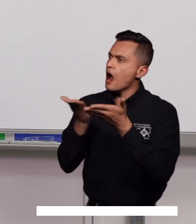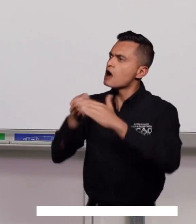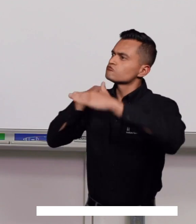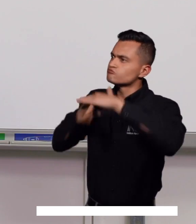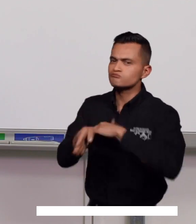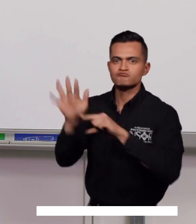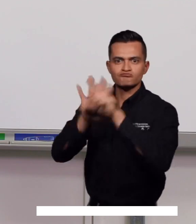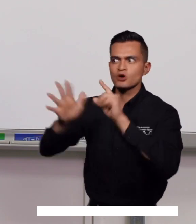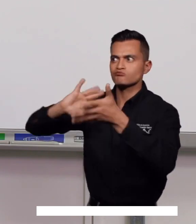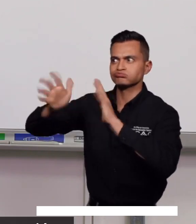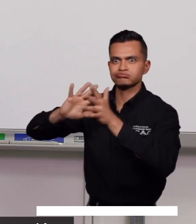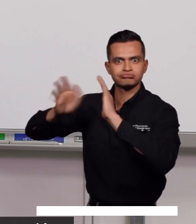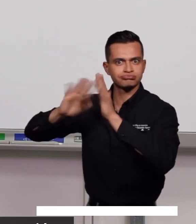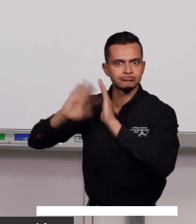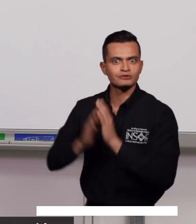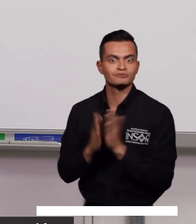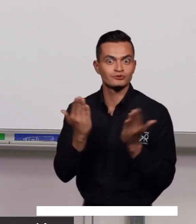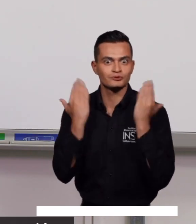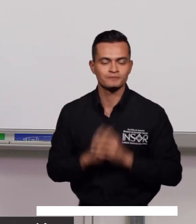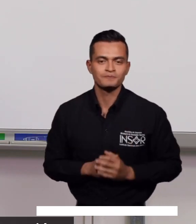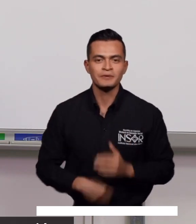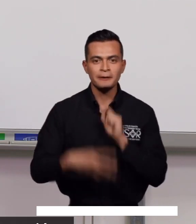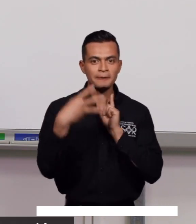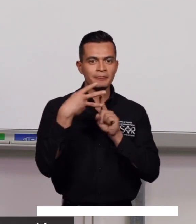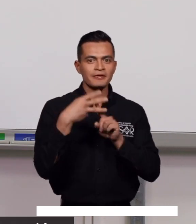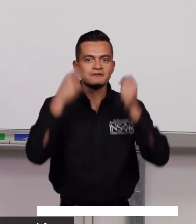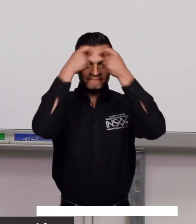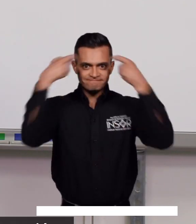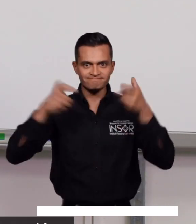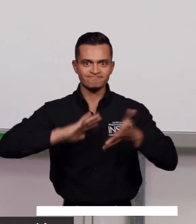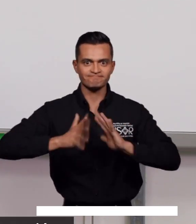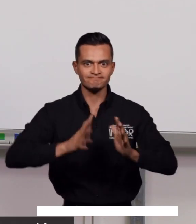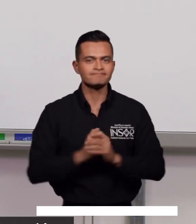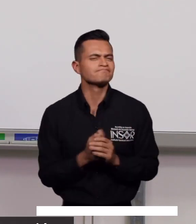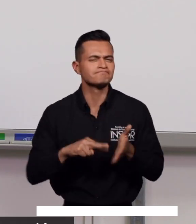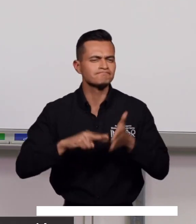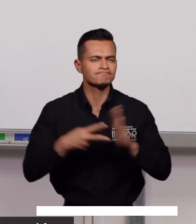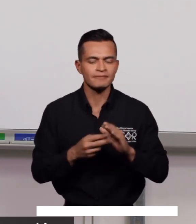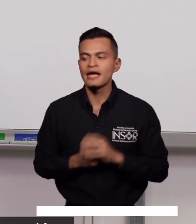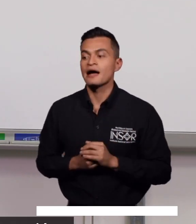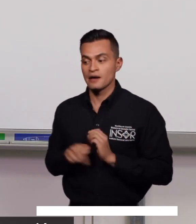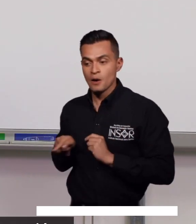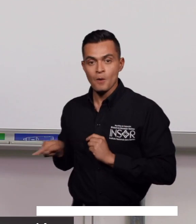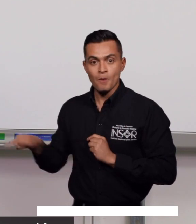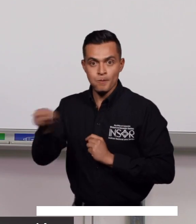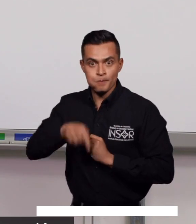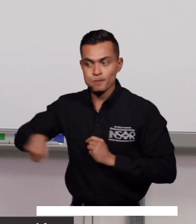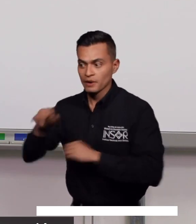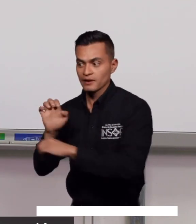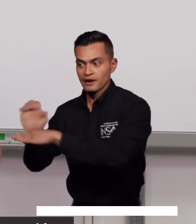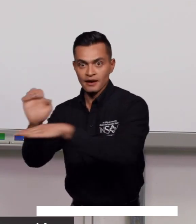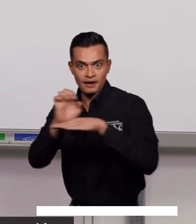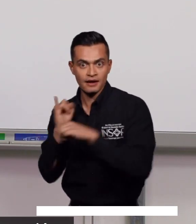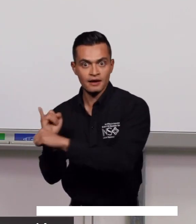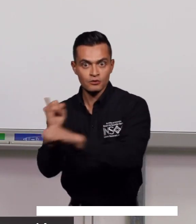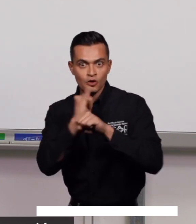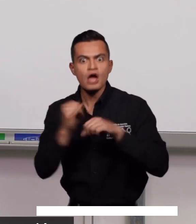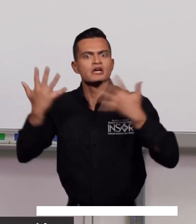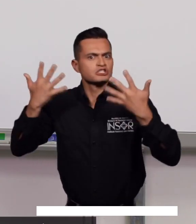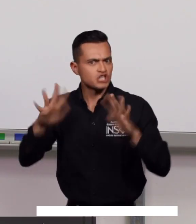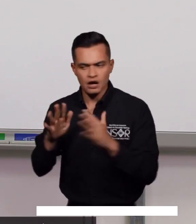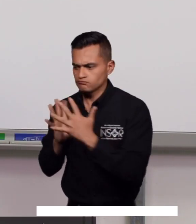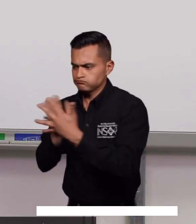servicios que presta cada institución. Y la tercera es el estado en señas, una acción mediante la cual agrupamos todas las